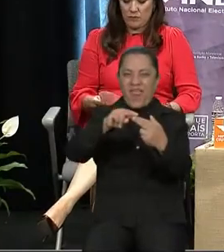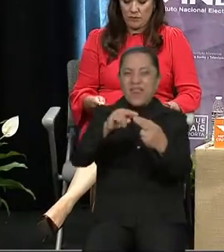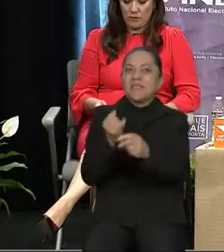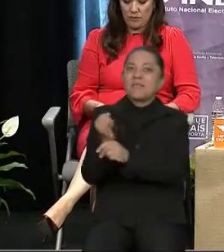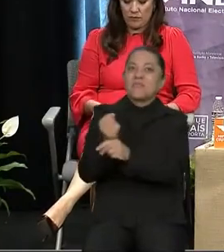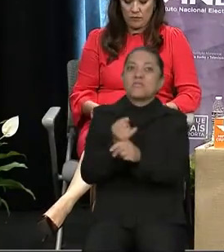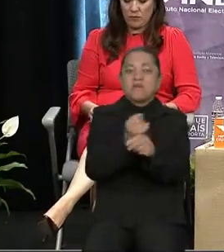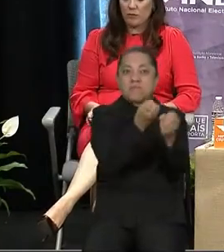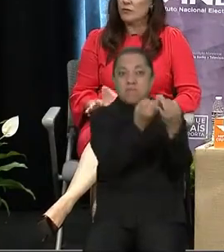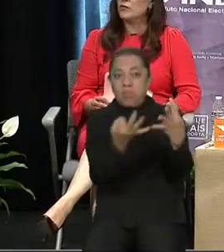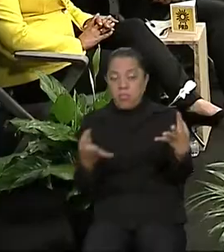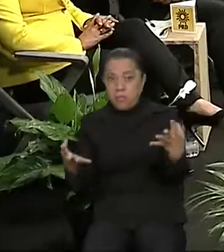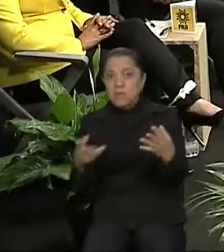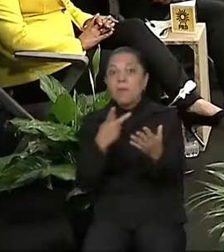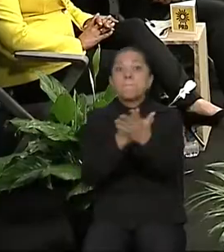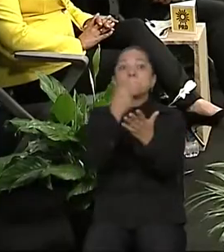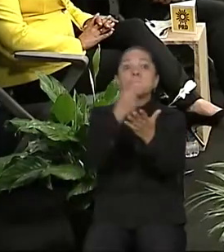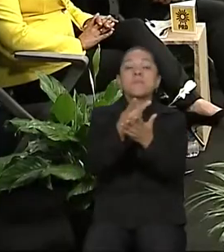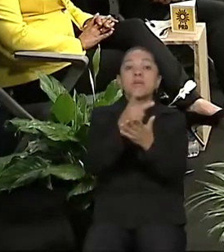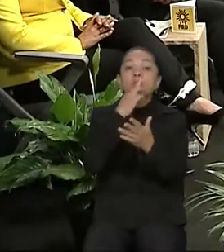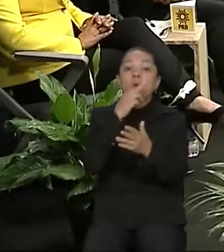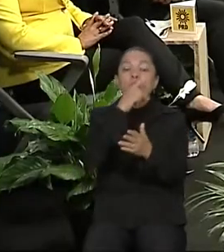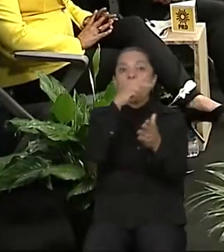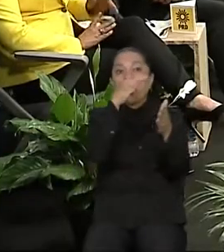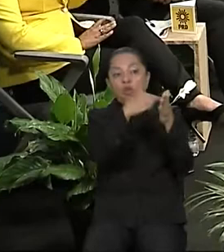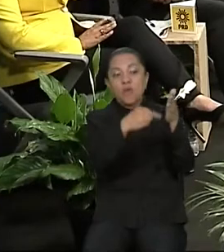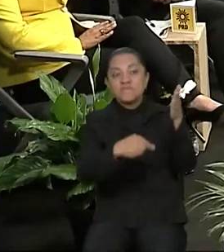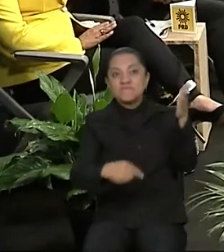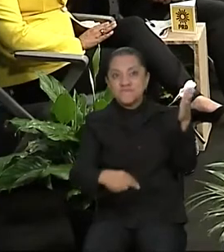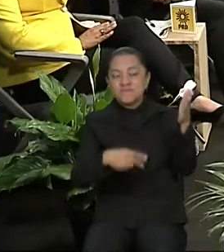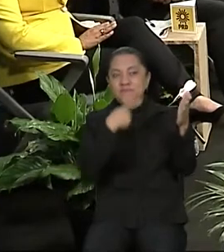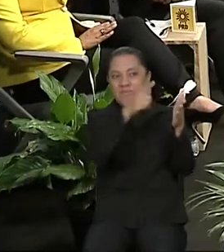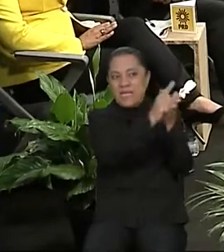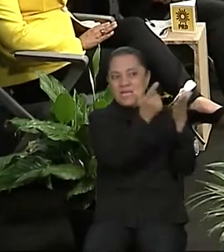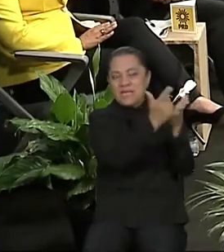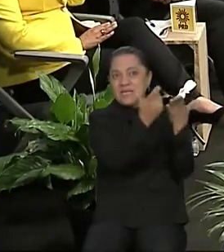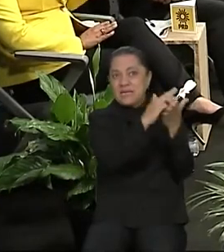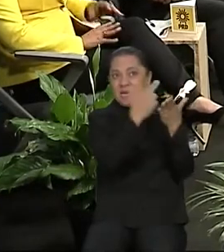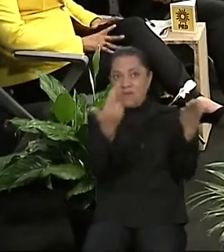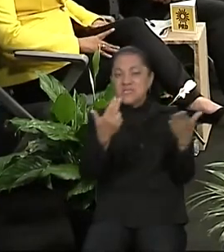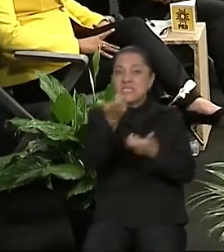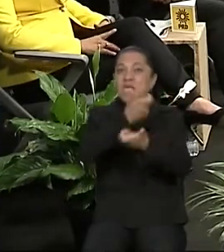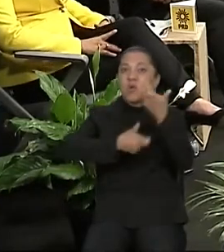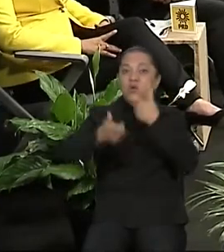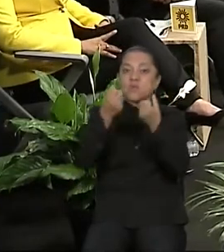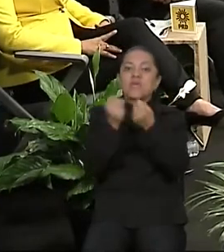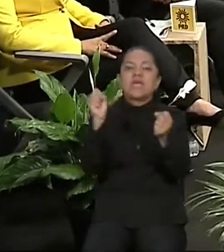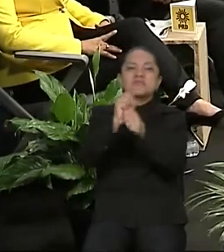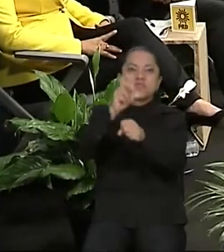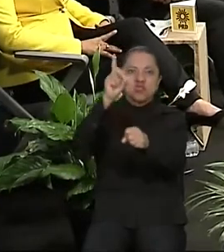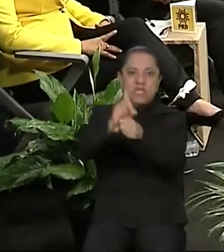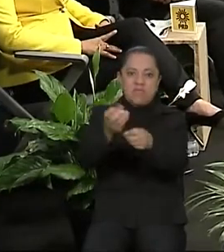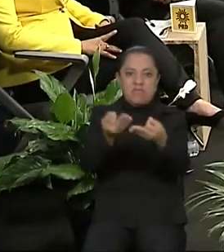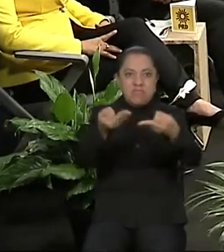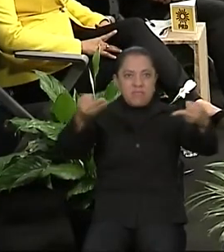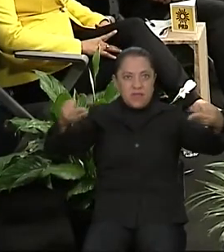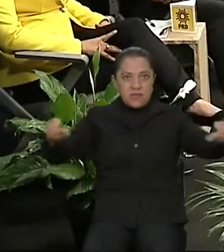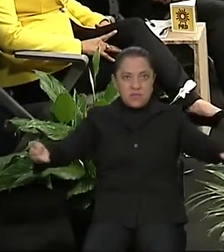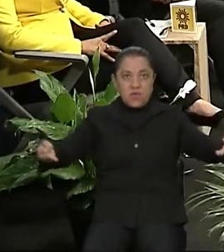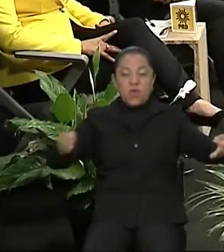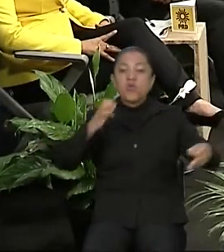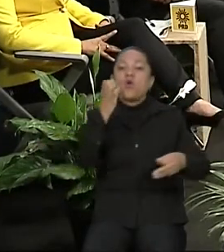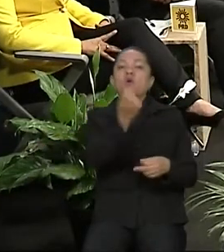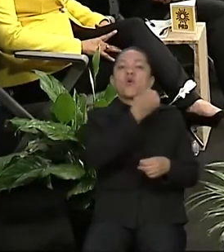artículo publicado en la revista Economía, Sociedad y Territorio del Colegio Mexiquense. El título por el que obtuvo este